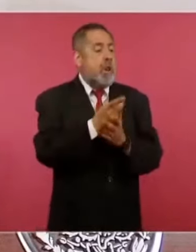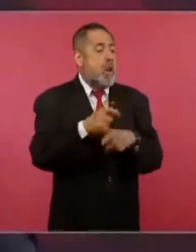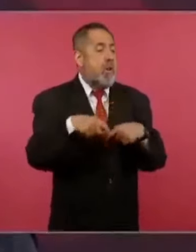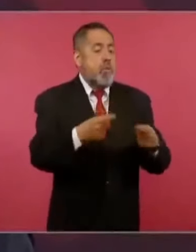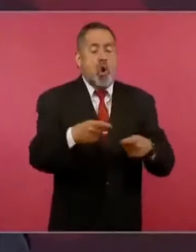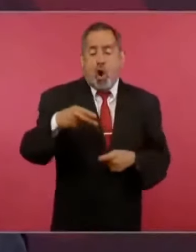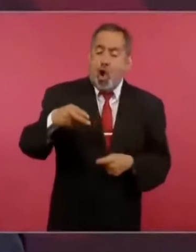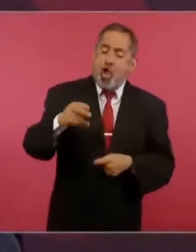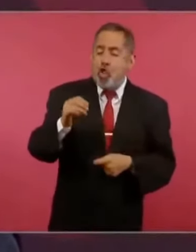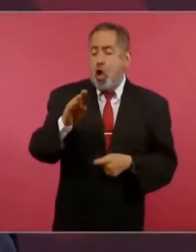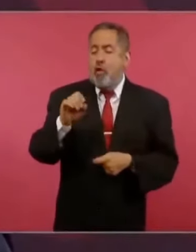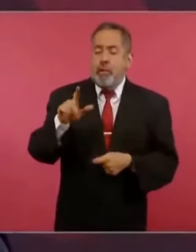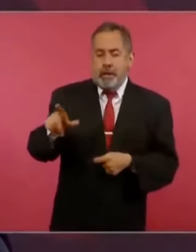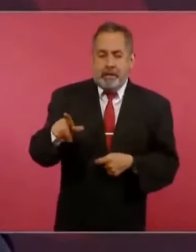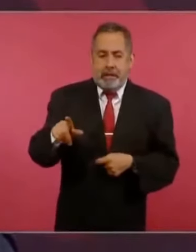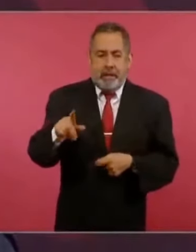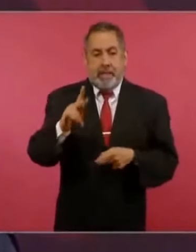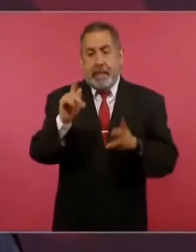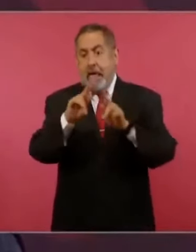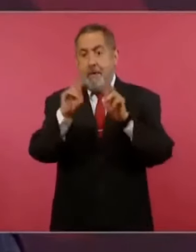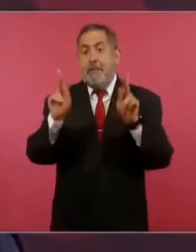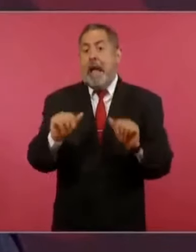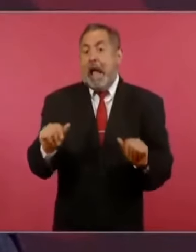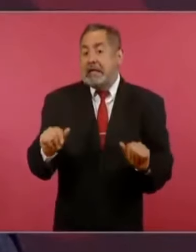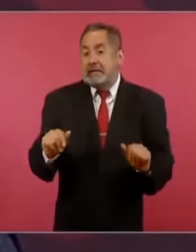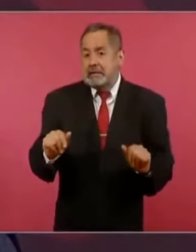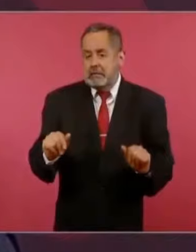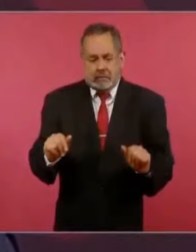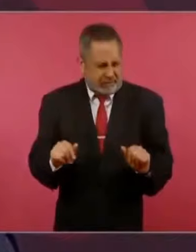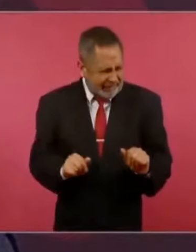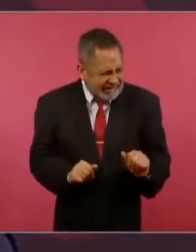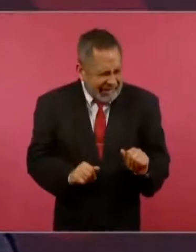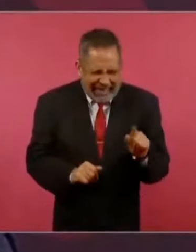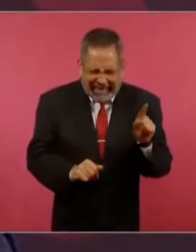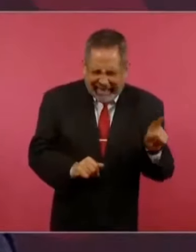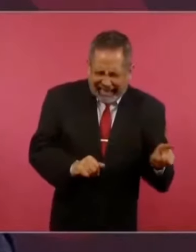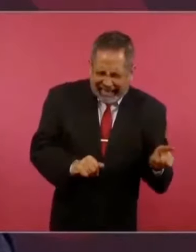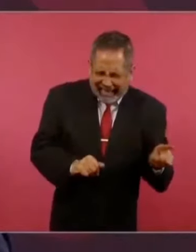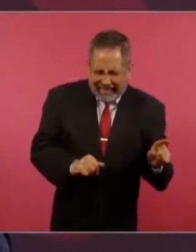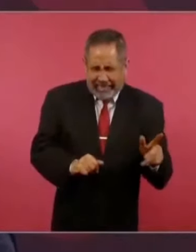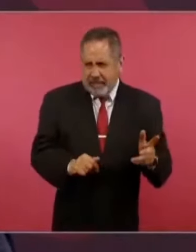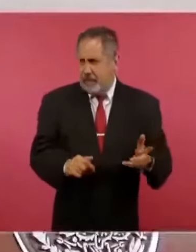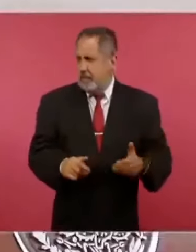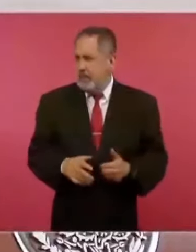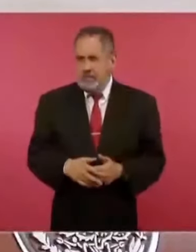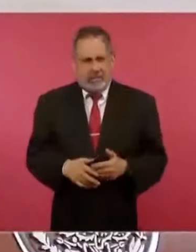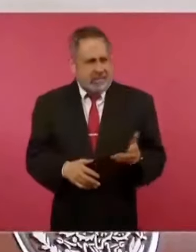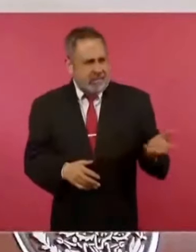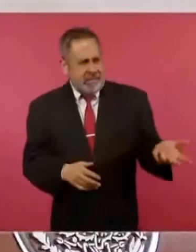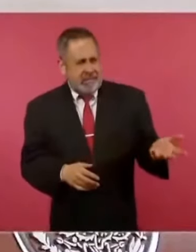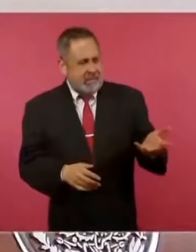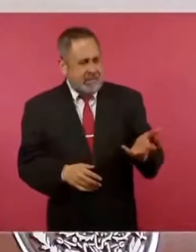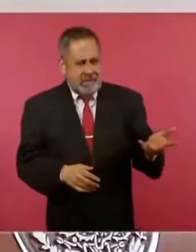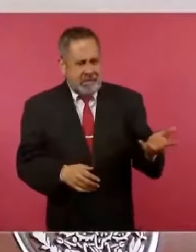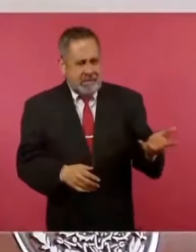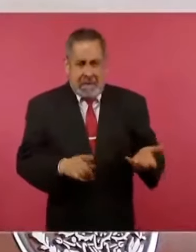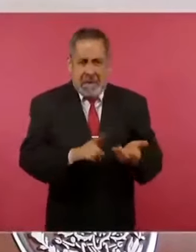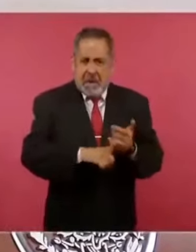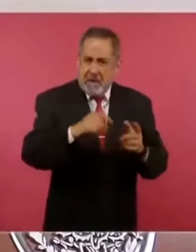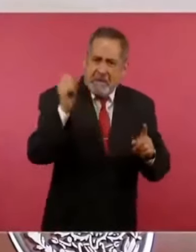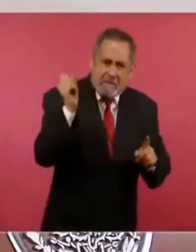de la paz cuando ellos